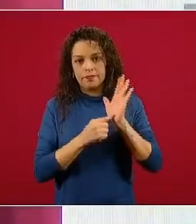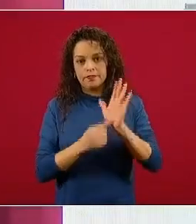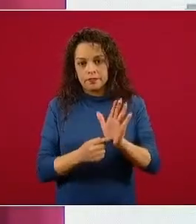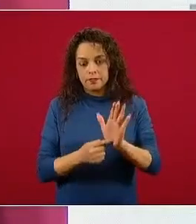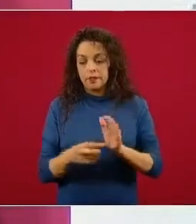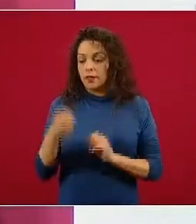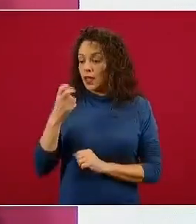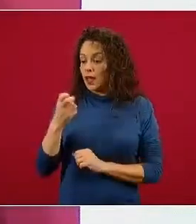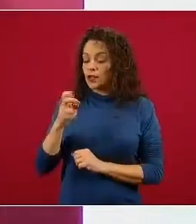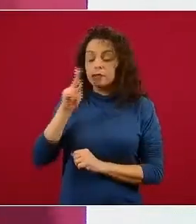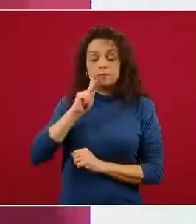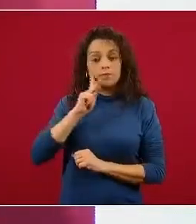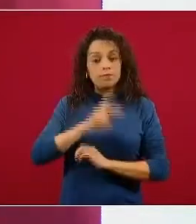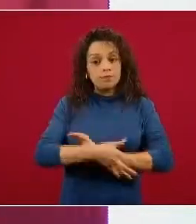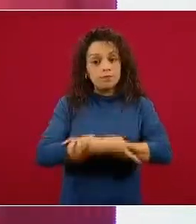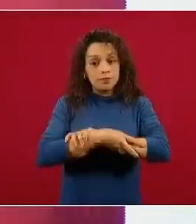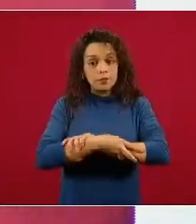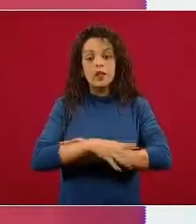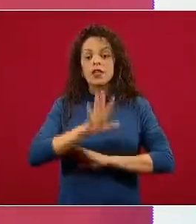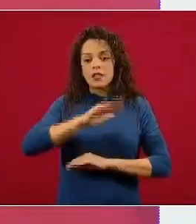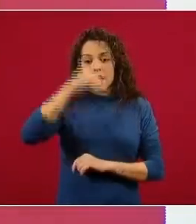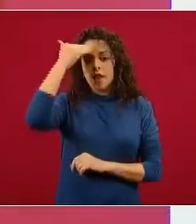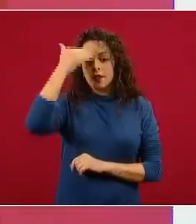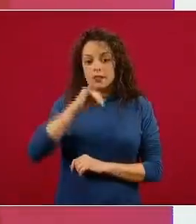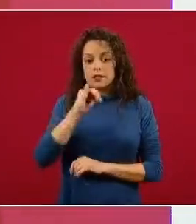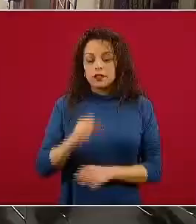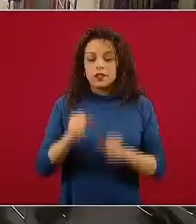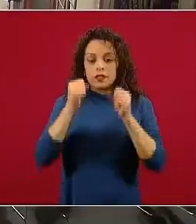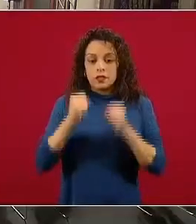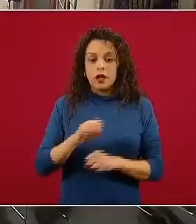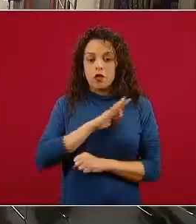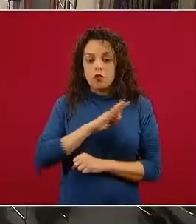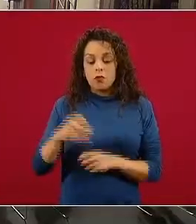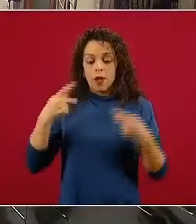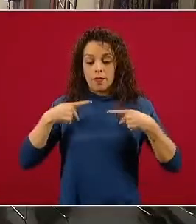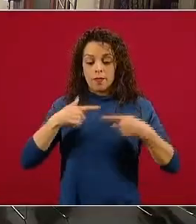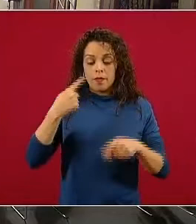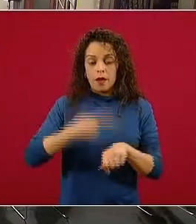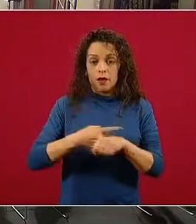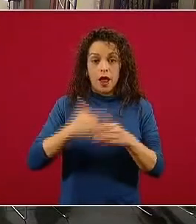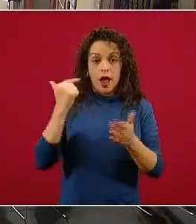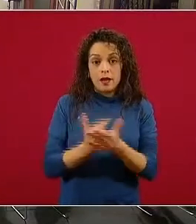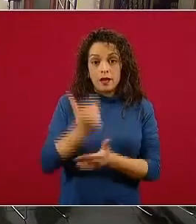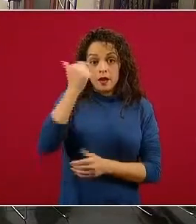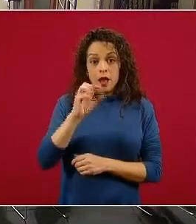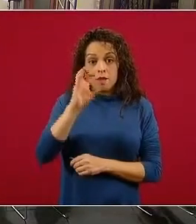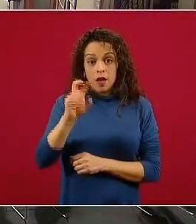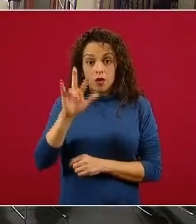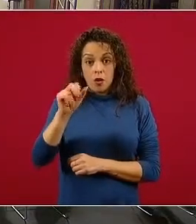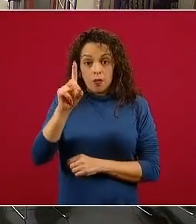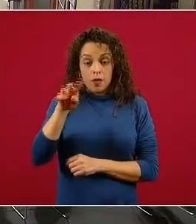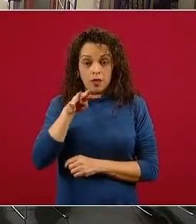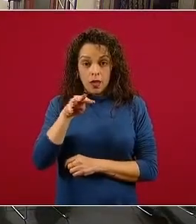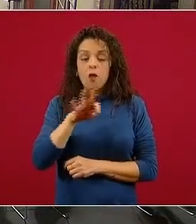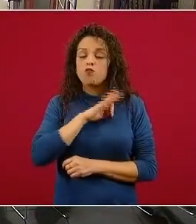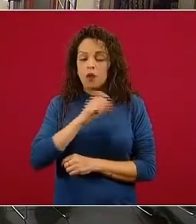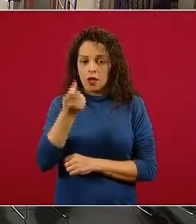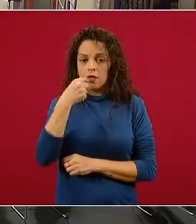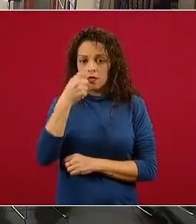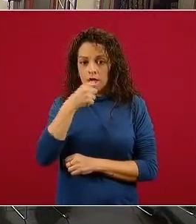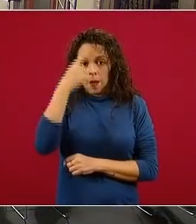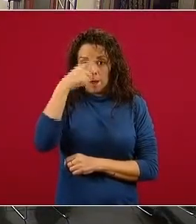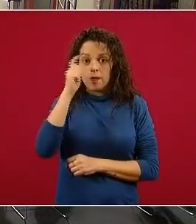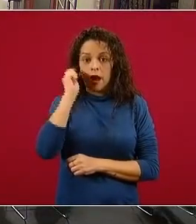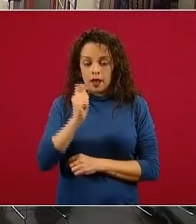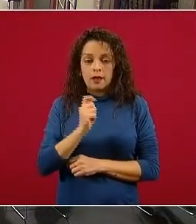utilidad de dexametasona para el tratamiento de casos graves de COVID-19 y lo que logra es reducir la probabilidad